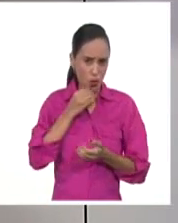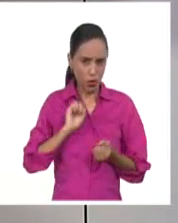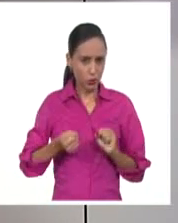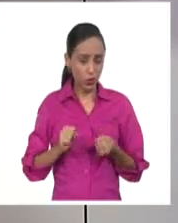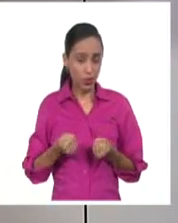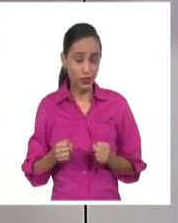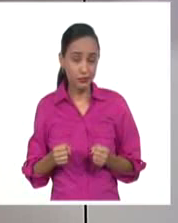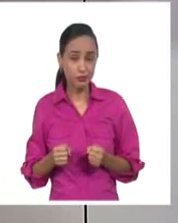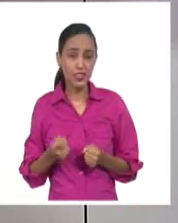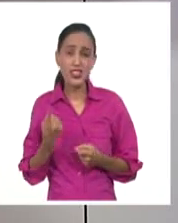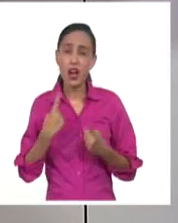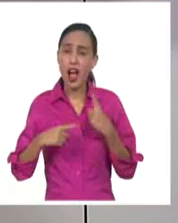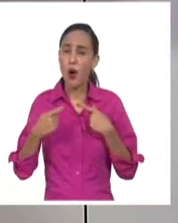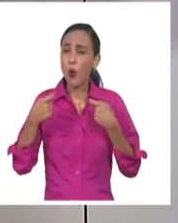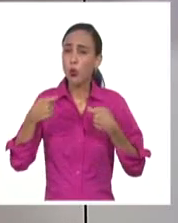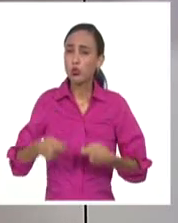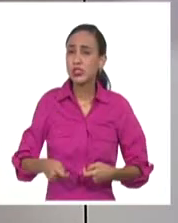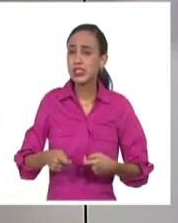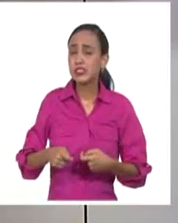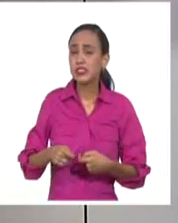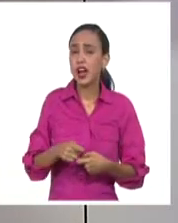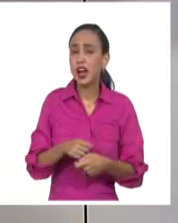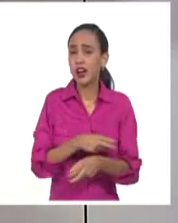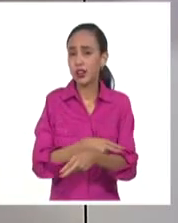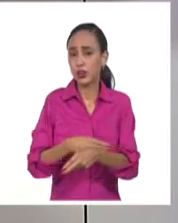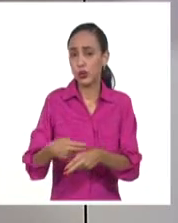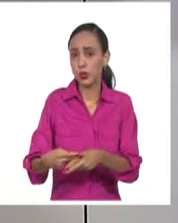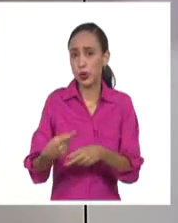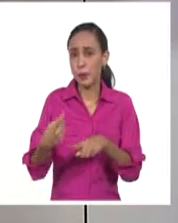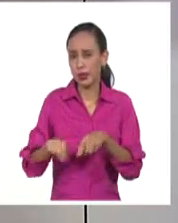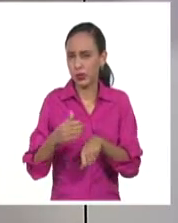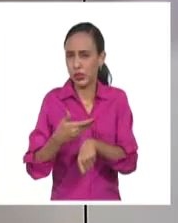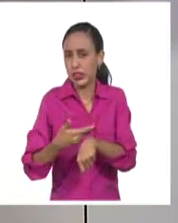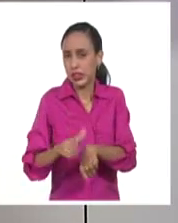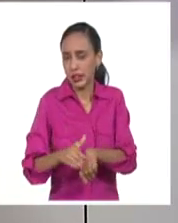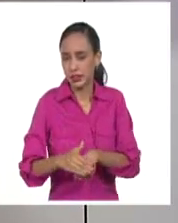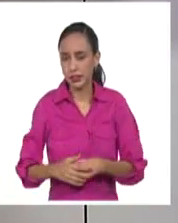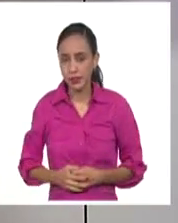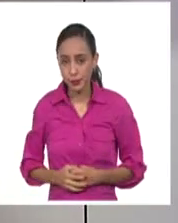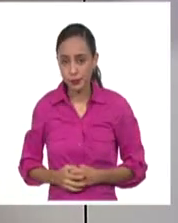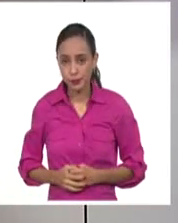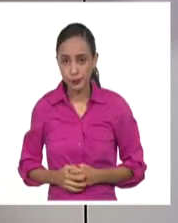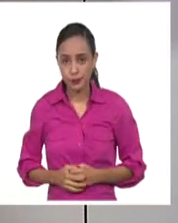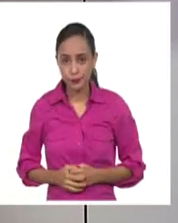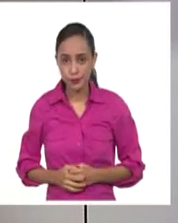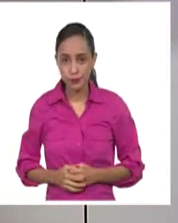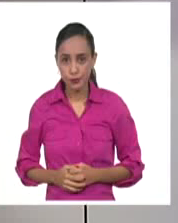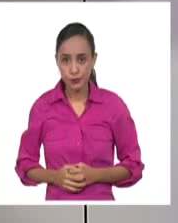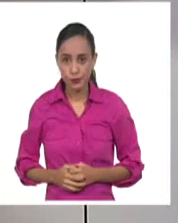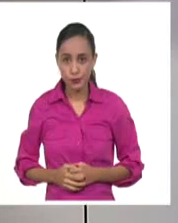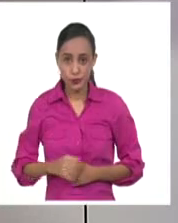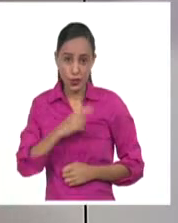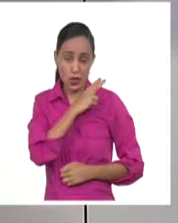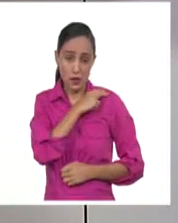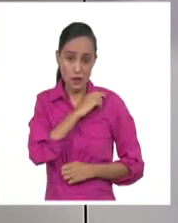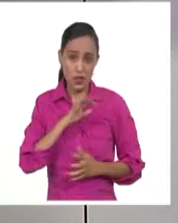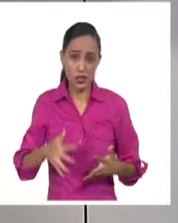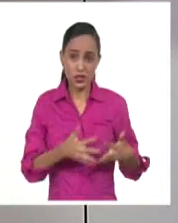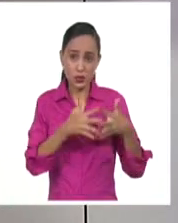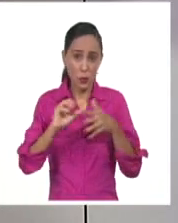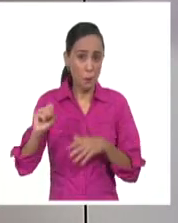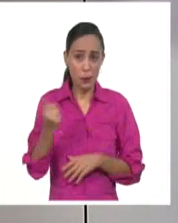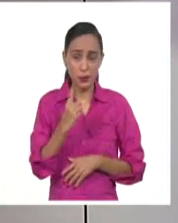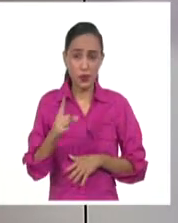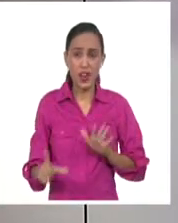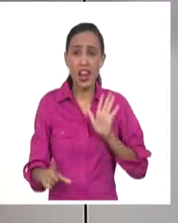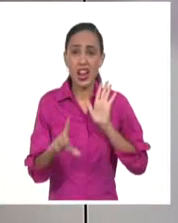un acto de justicia histórica, pero que llega muy atrasada. El Capitolio consideró por primera vez una legislación contra